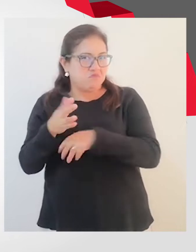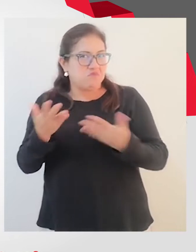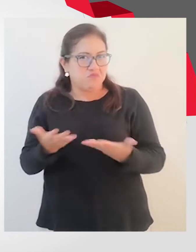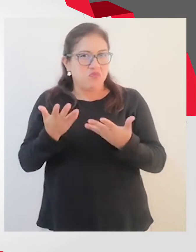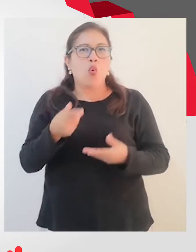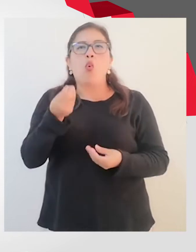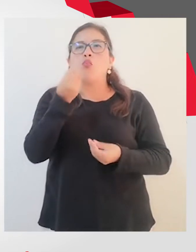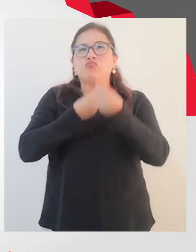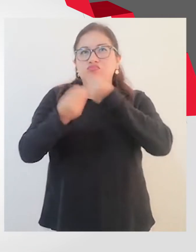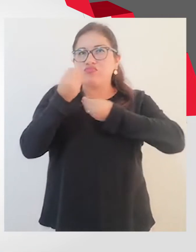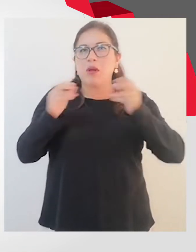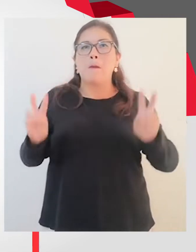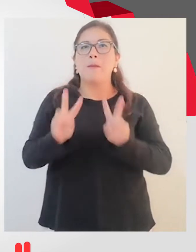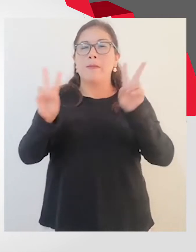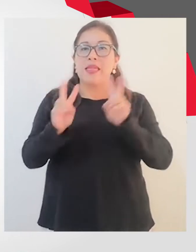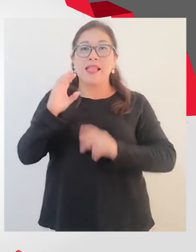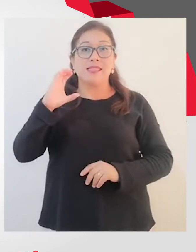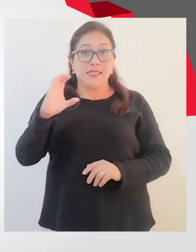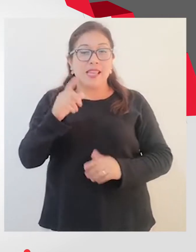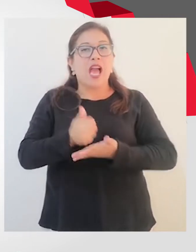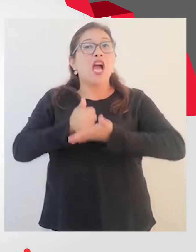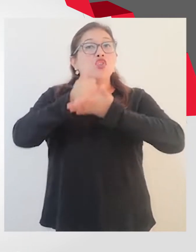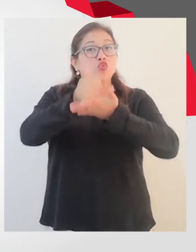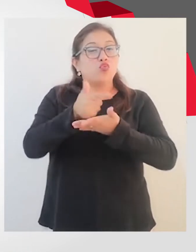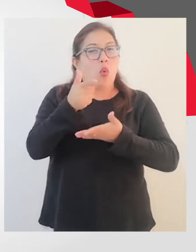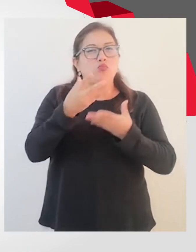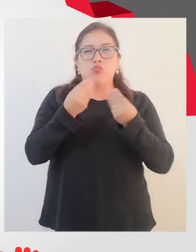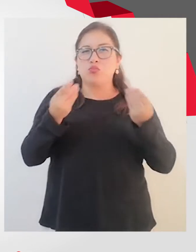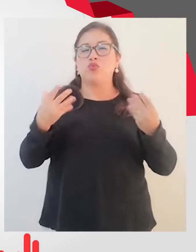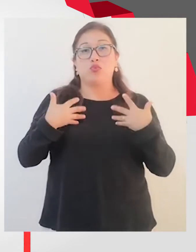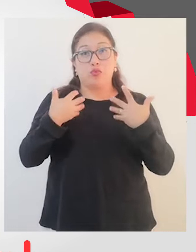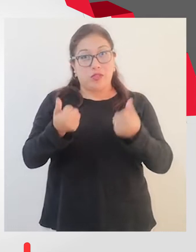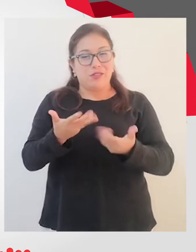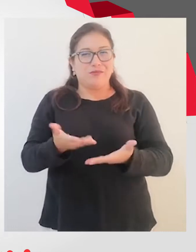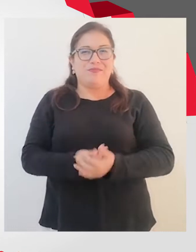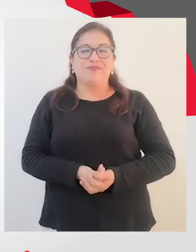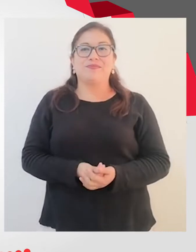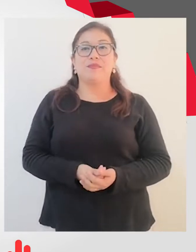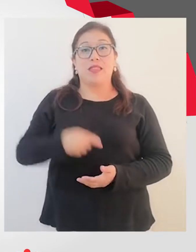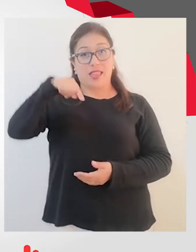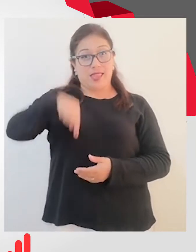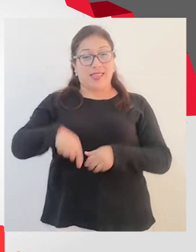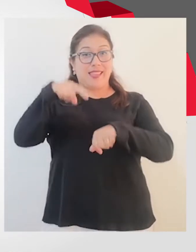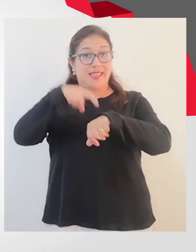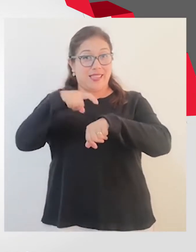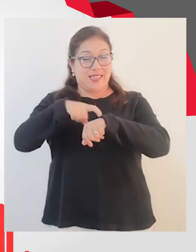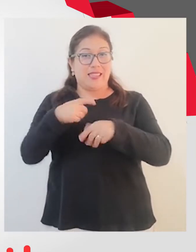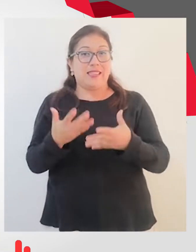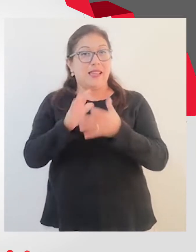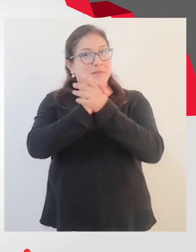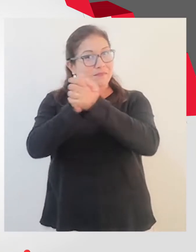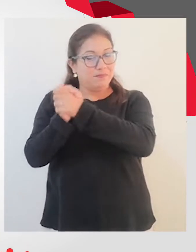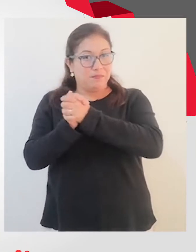para el consumo de la vitamina C que va a ayudar mucho a nuestra salud. Y en este momento,